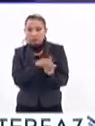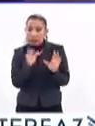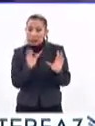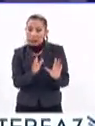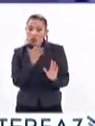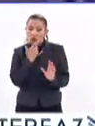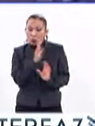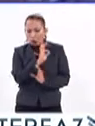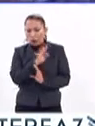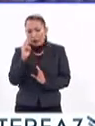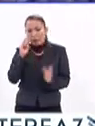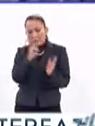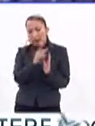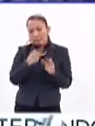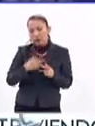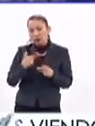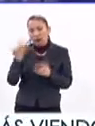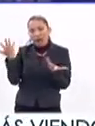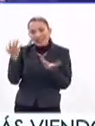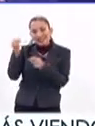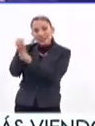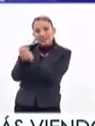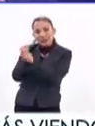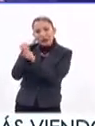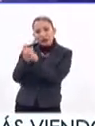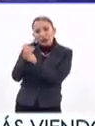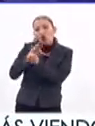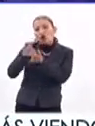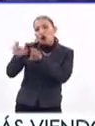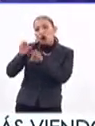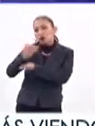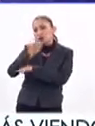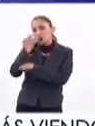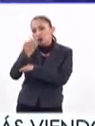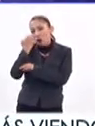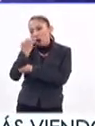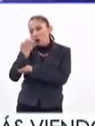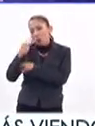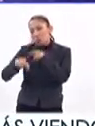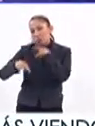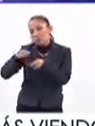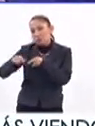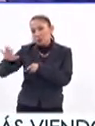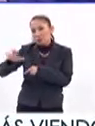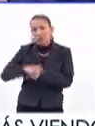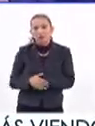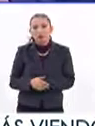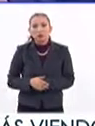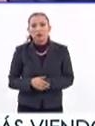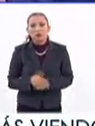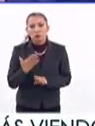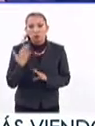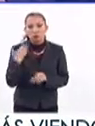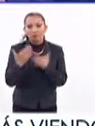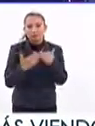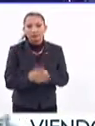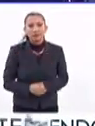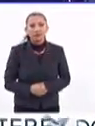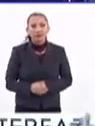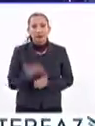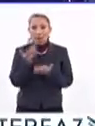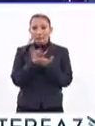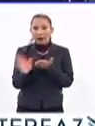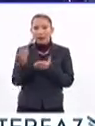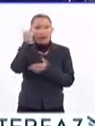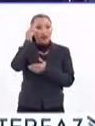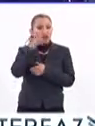que podrán consultar las personas que están haciendo desde un trabajo escolar hasta un proyecto de investigación muy avanzado. Por